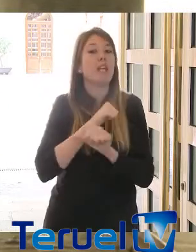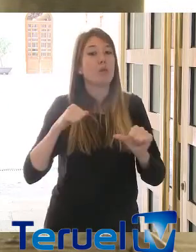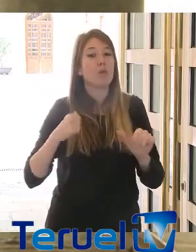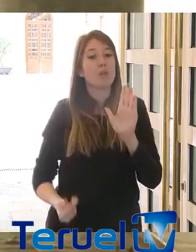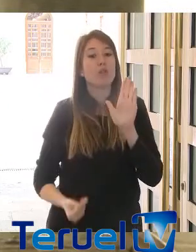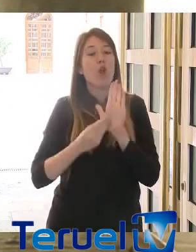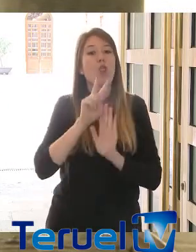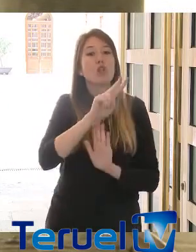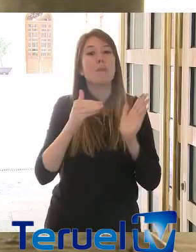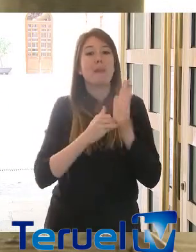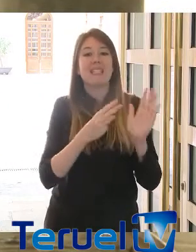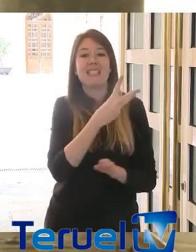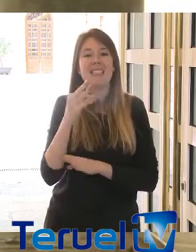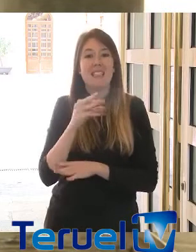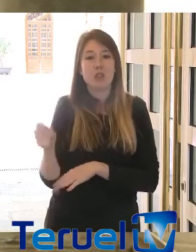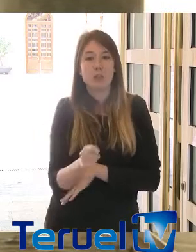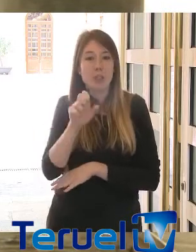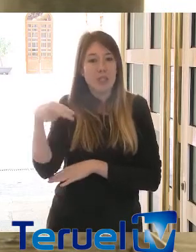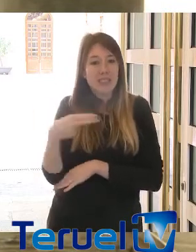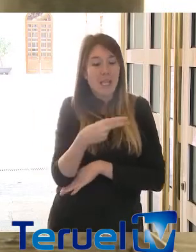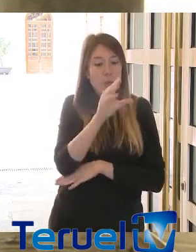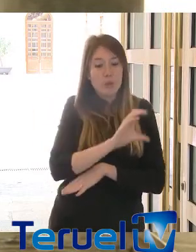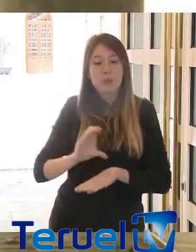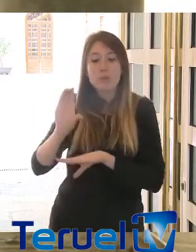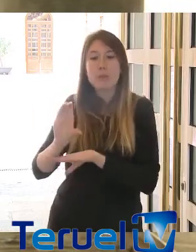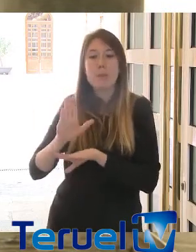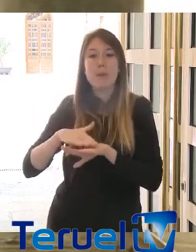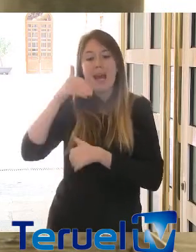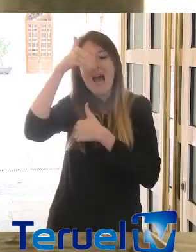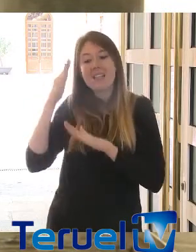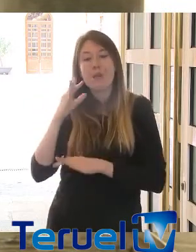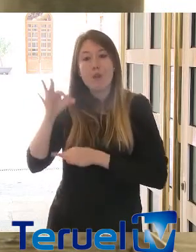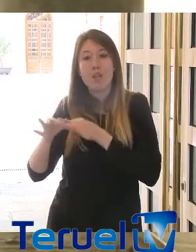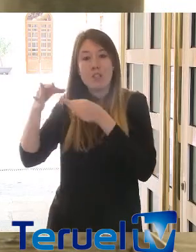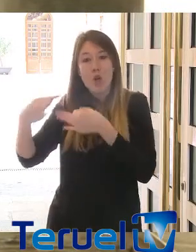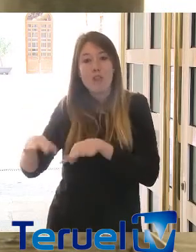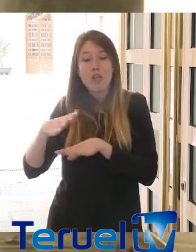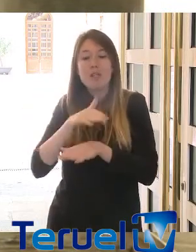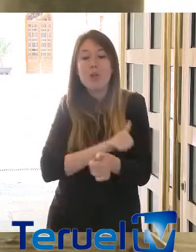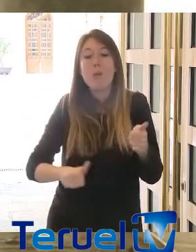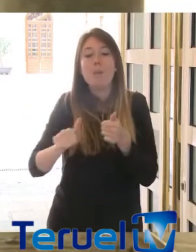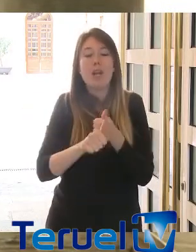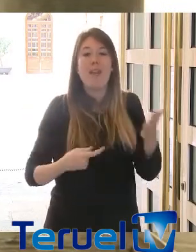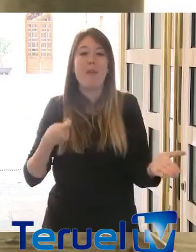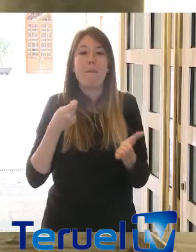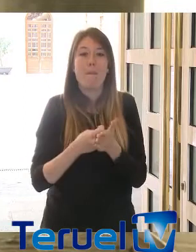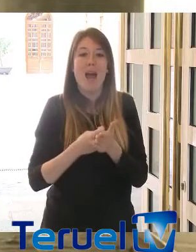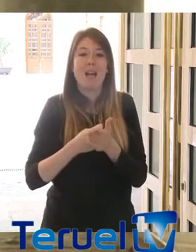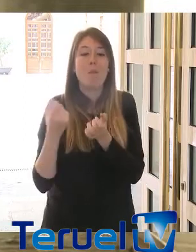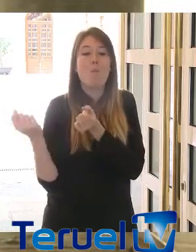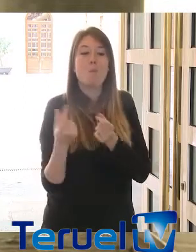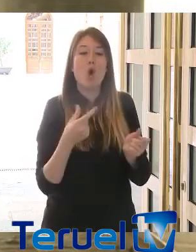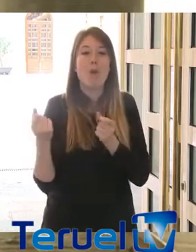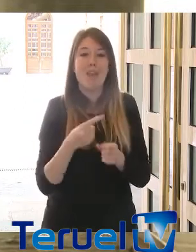euros que les permita ir gestionando las atenciones ordinarias, pero con la prioridad de pagar a los proveedores de pymes y de autónomos.